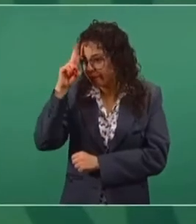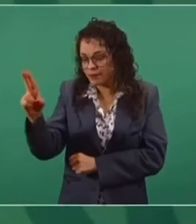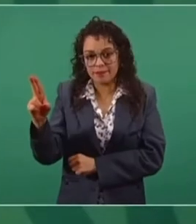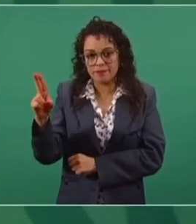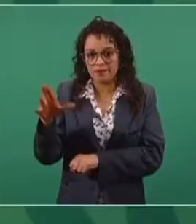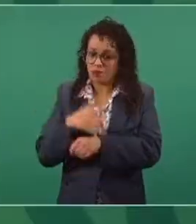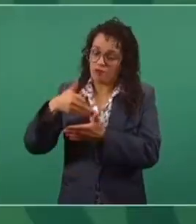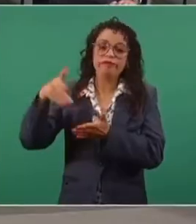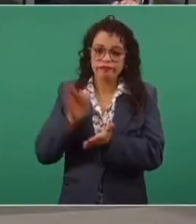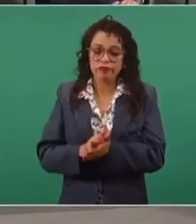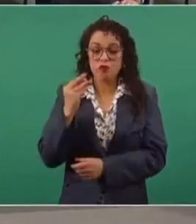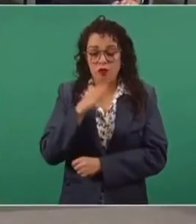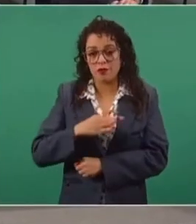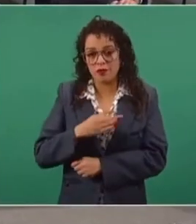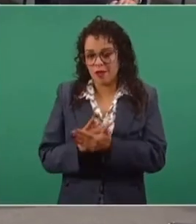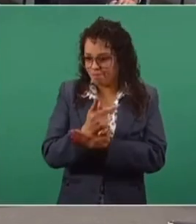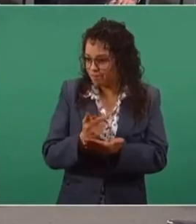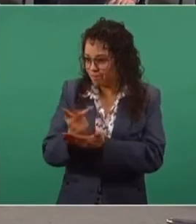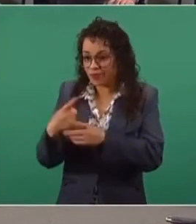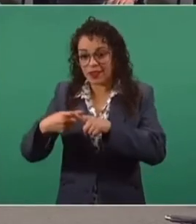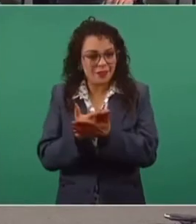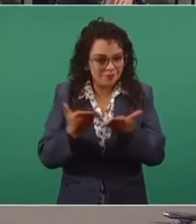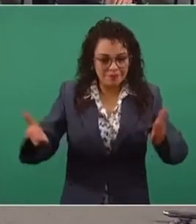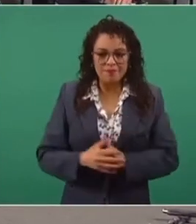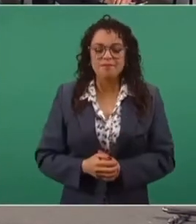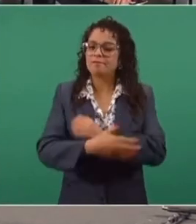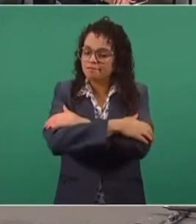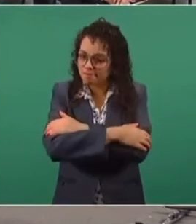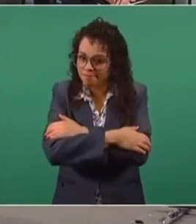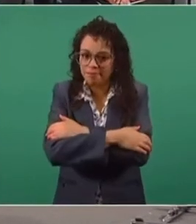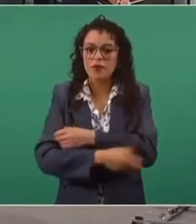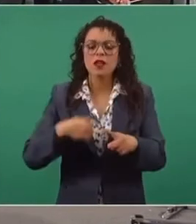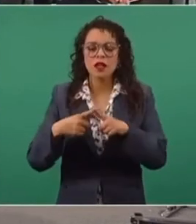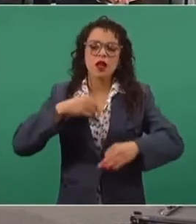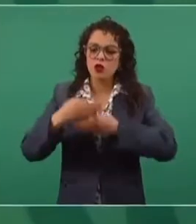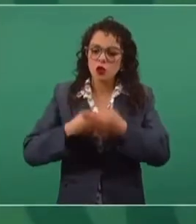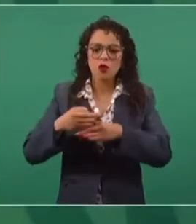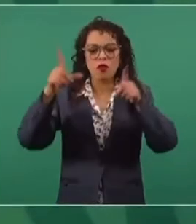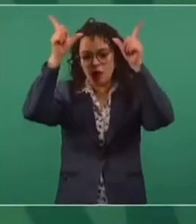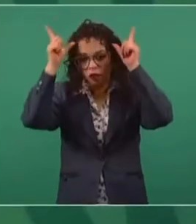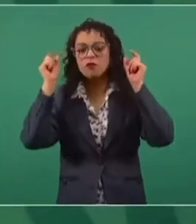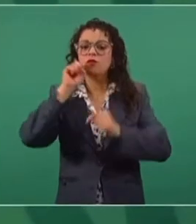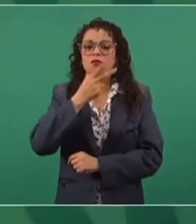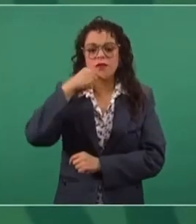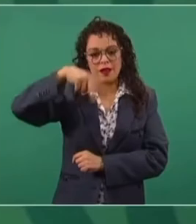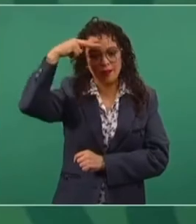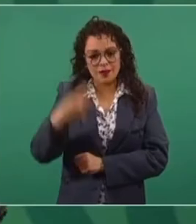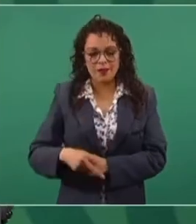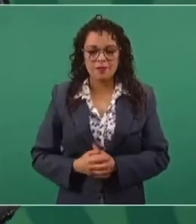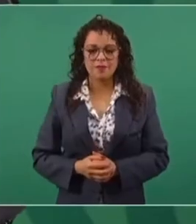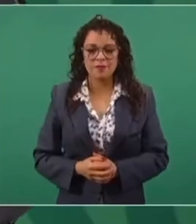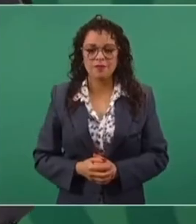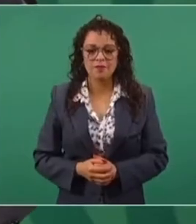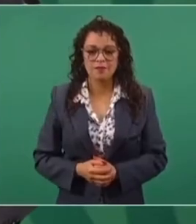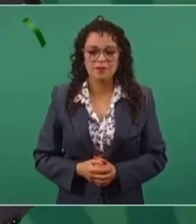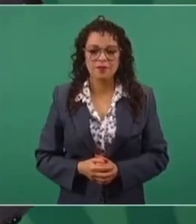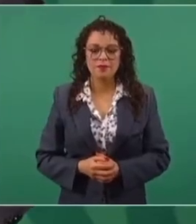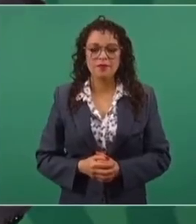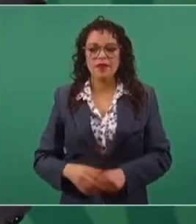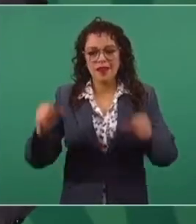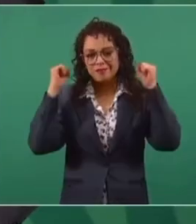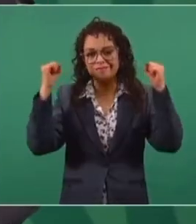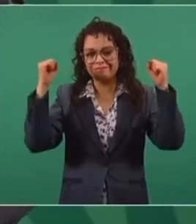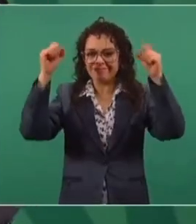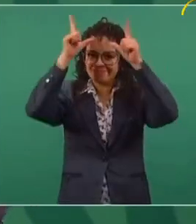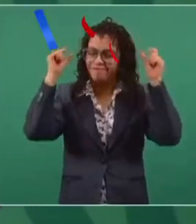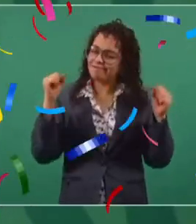felicidades a quienes recibieron estos reconocimientos y un abrazo fraterno a todos los enfermeros, a las enfermeras de México. Que viva la